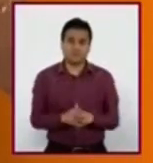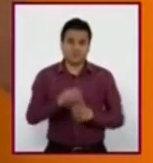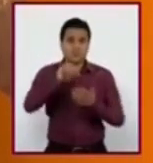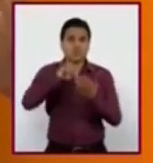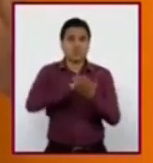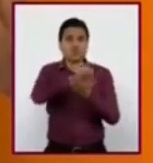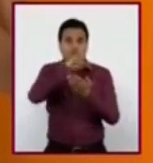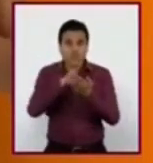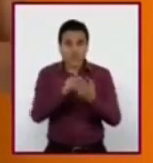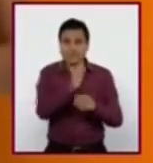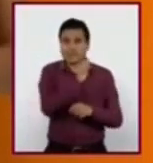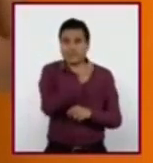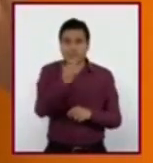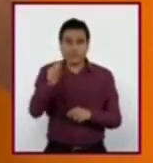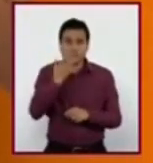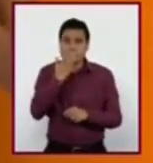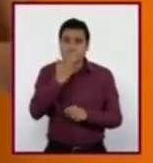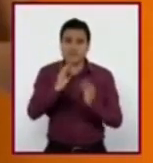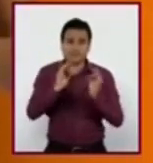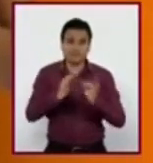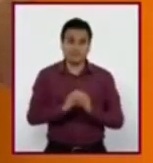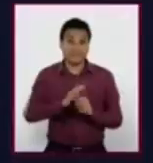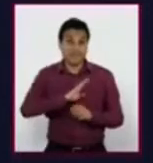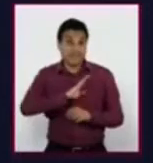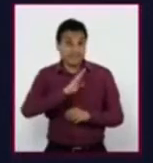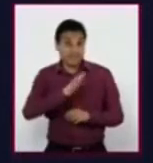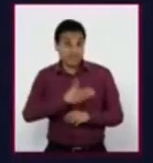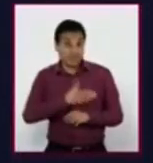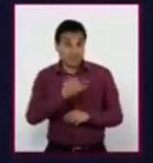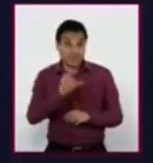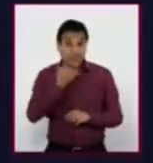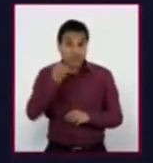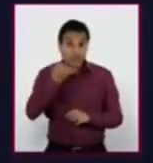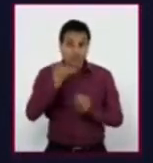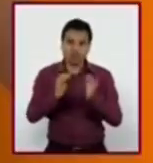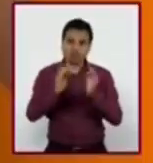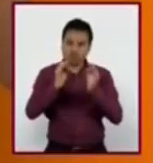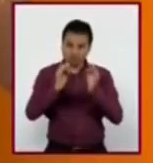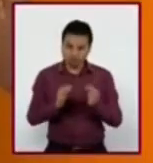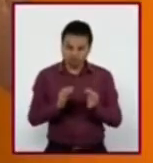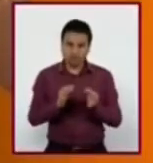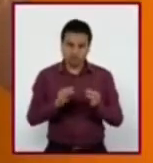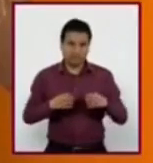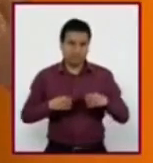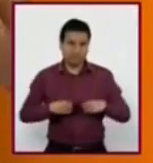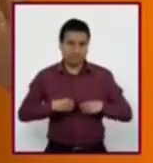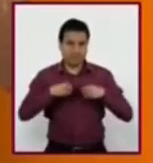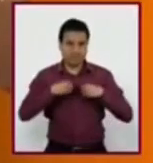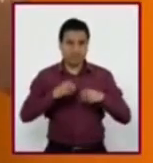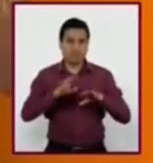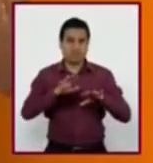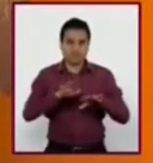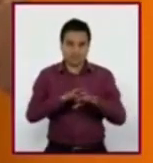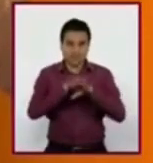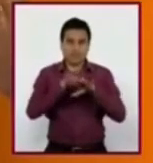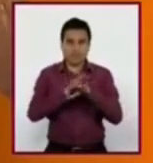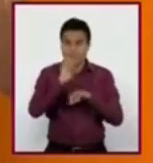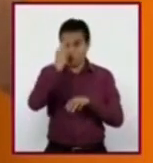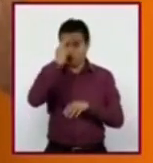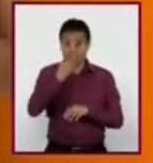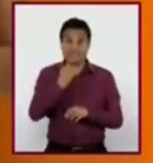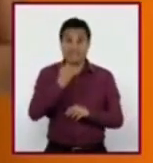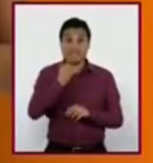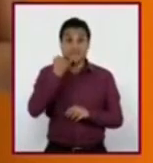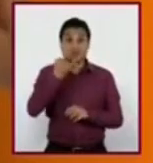hispanoparlante. El español es un idioma vivo y es importante comprender que la lengua la